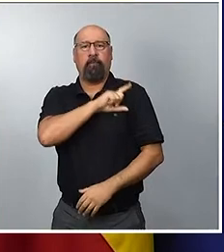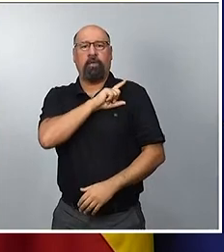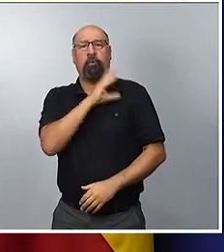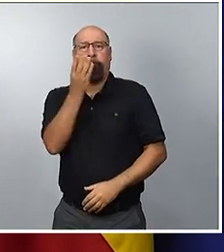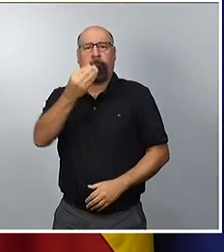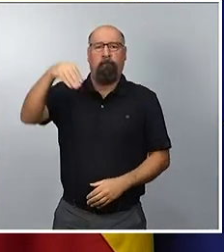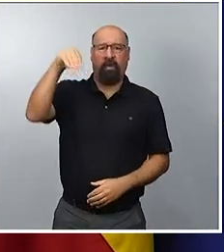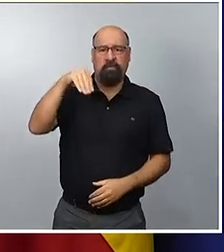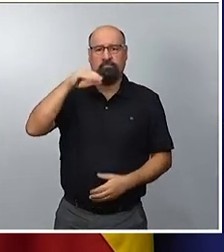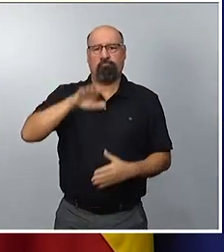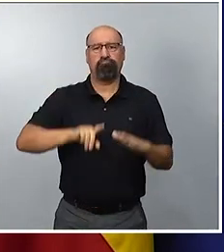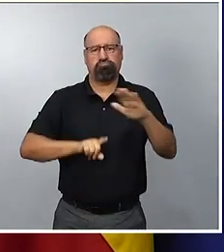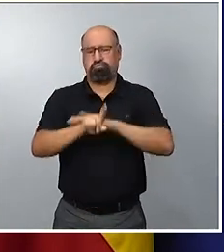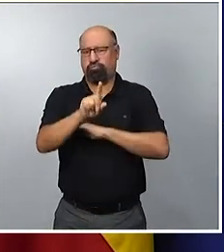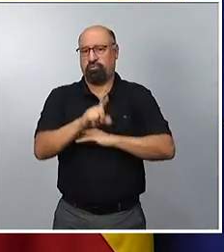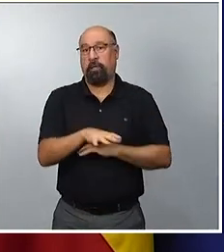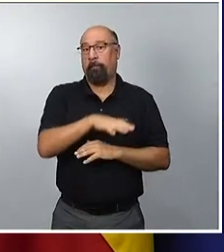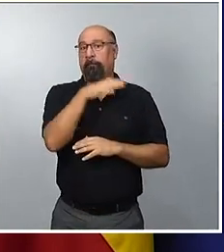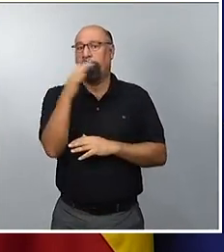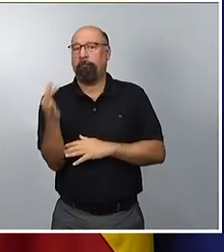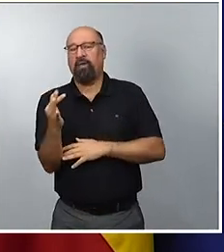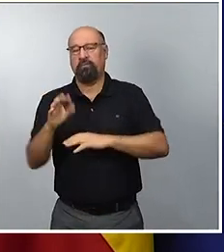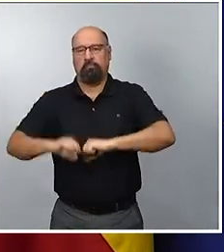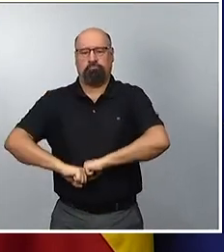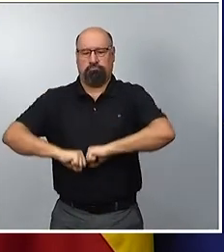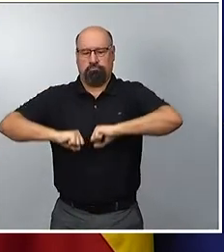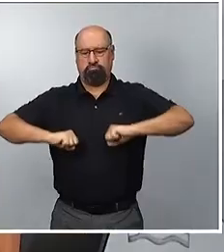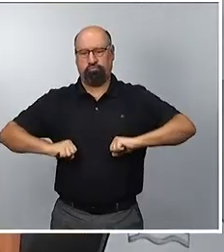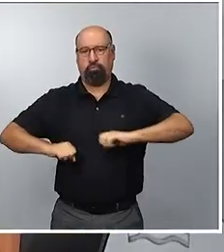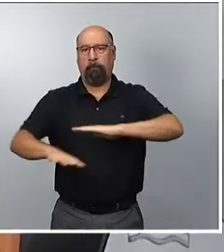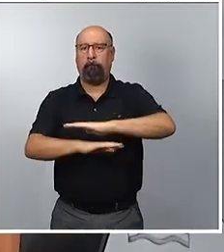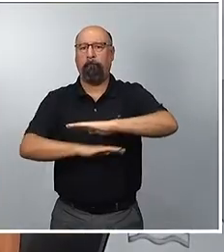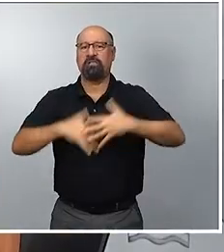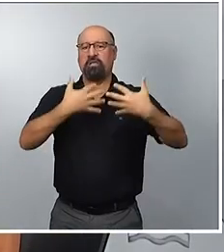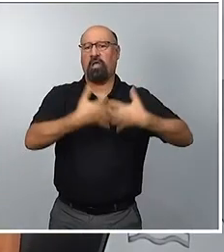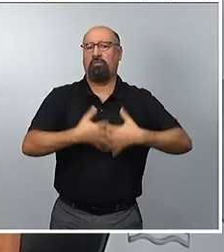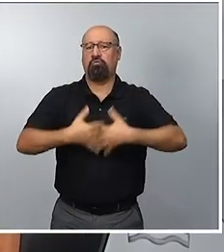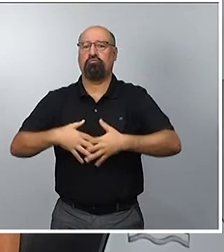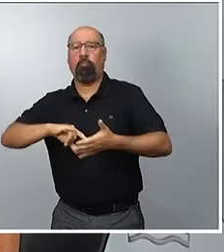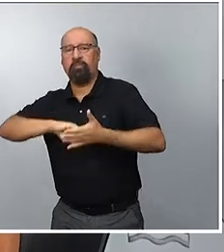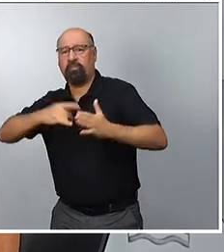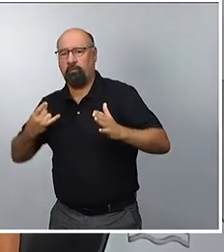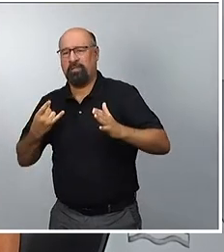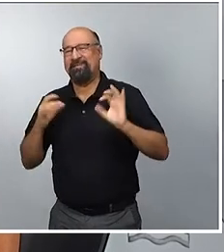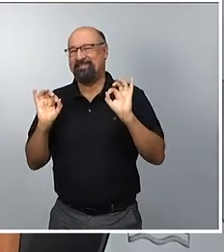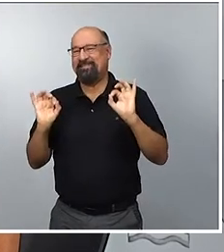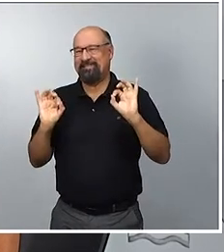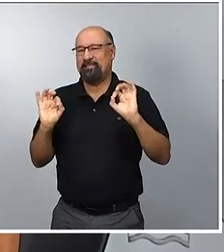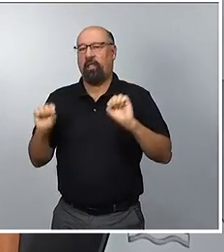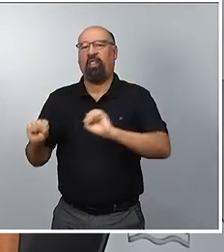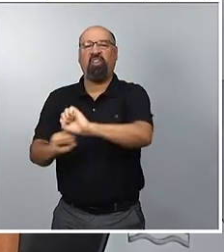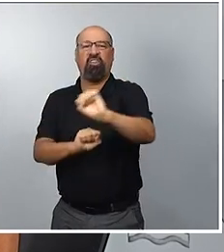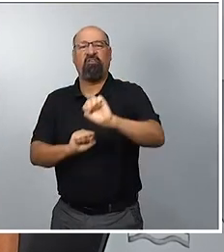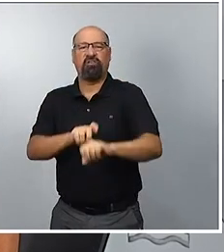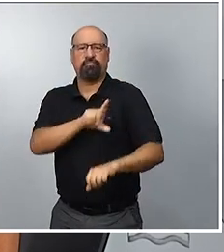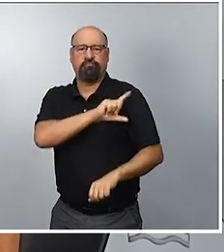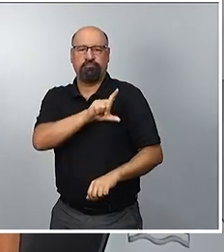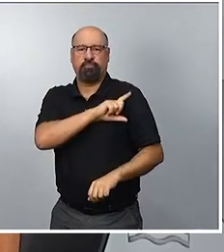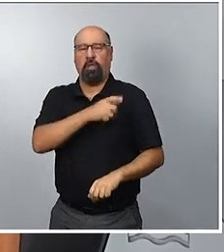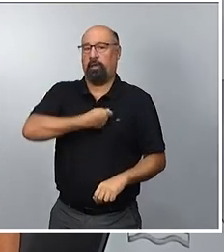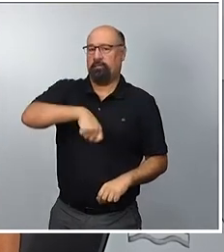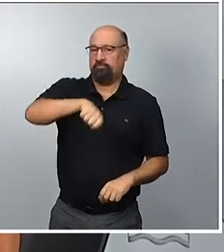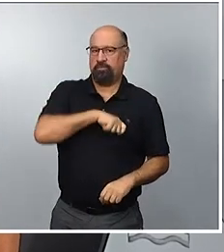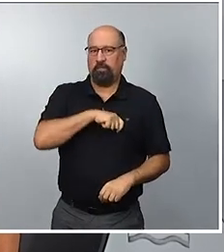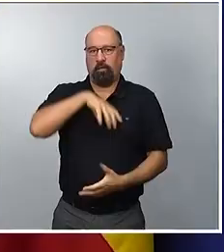fuerzas armadas al tiempo que hemos fortalecido la base industrial y tecnológica de la defensa española. Hemos consolidado una